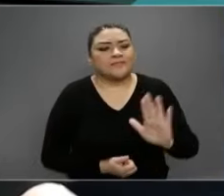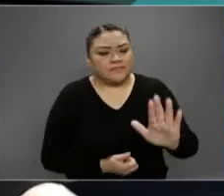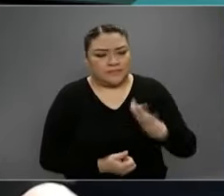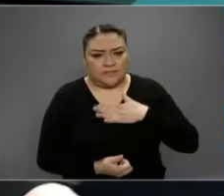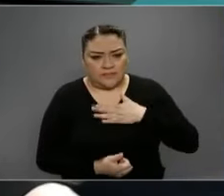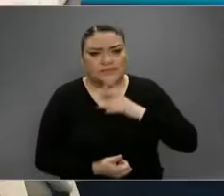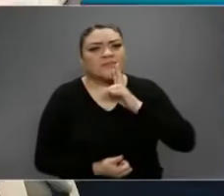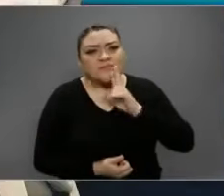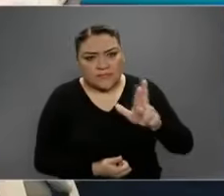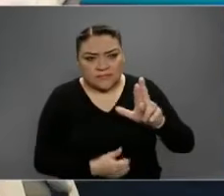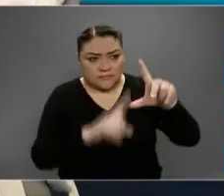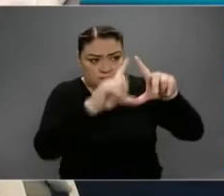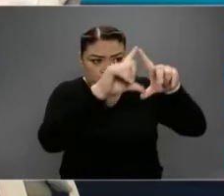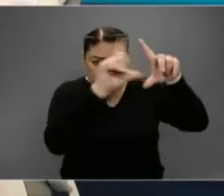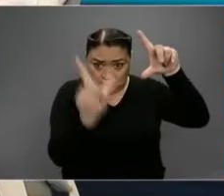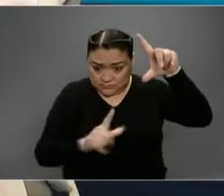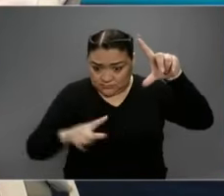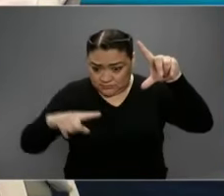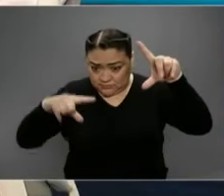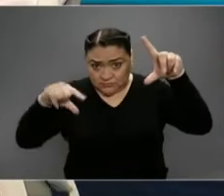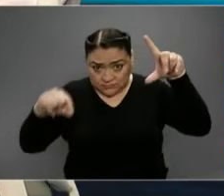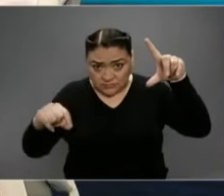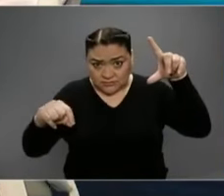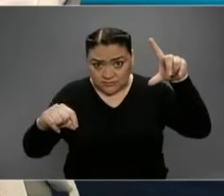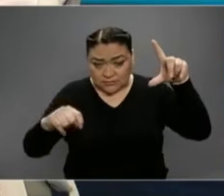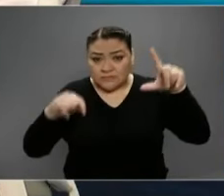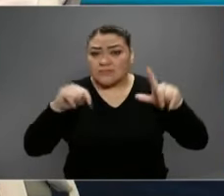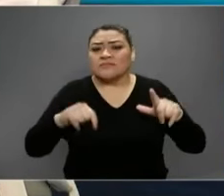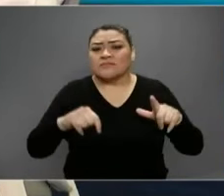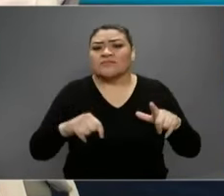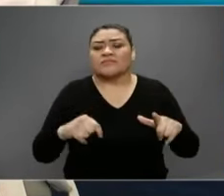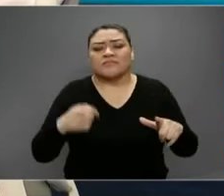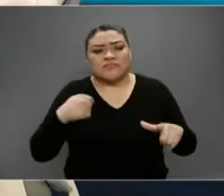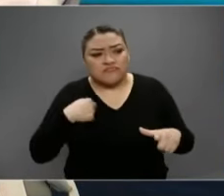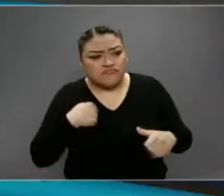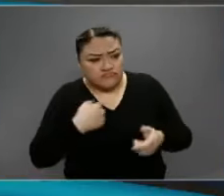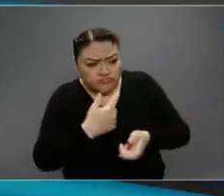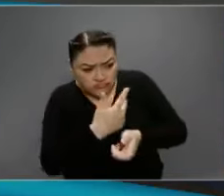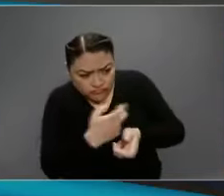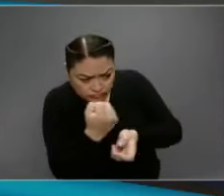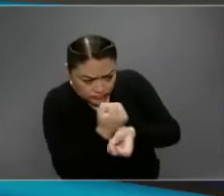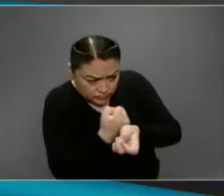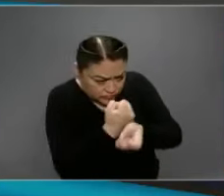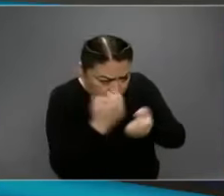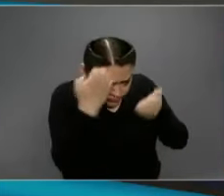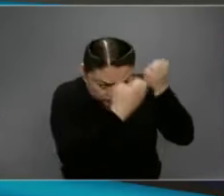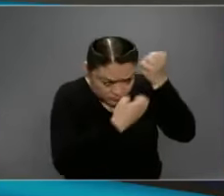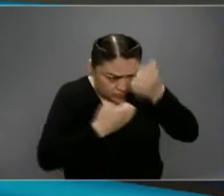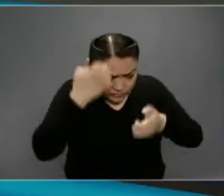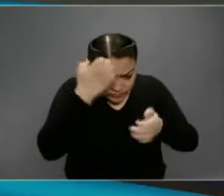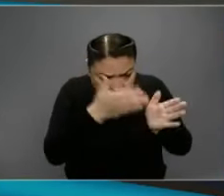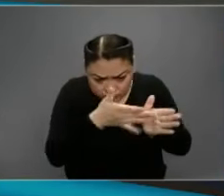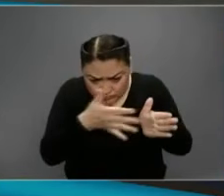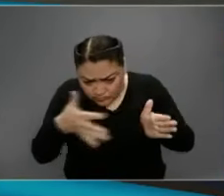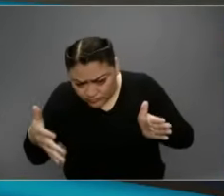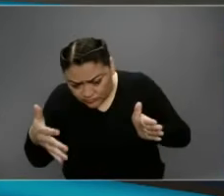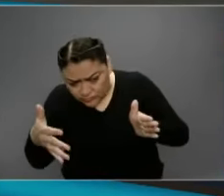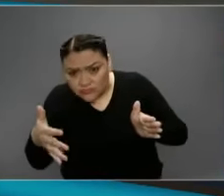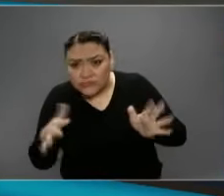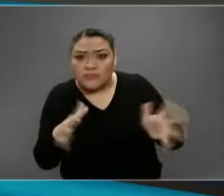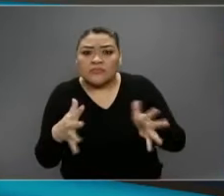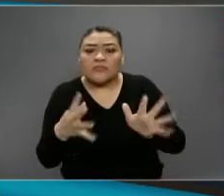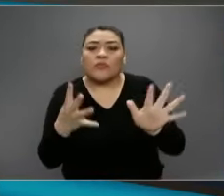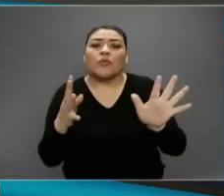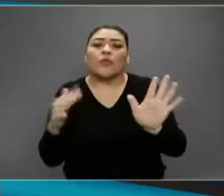primero que yo contestaría es que en México hemos diagnosticado o estamos en el proceso de diagnóstico